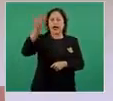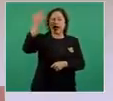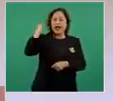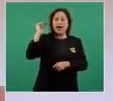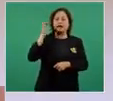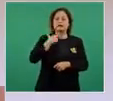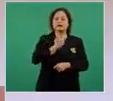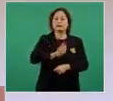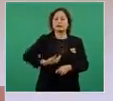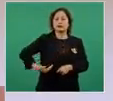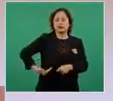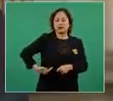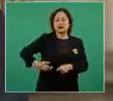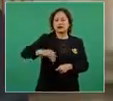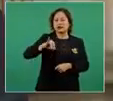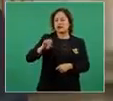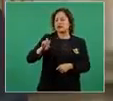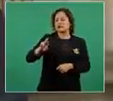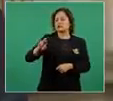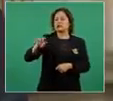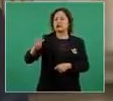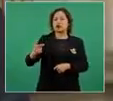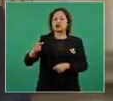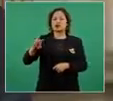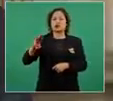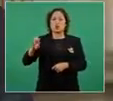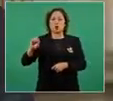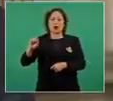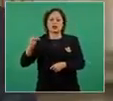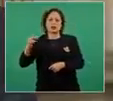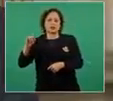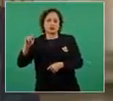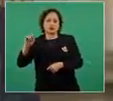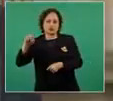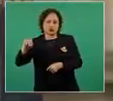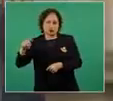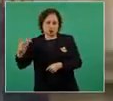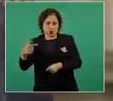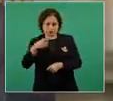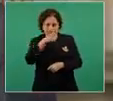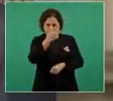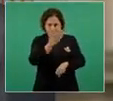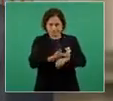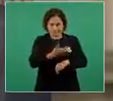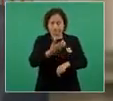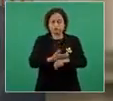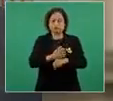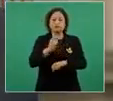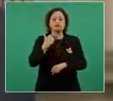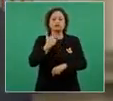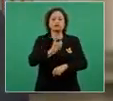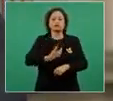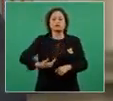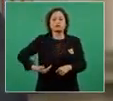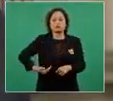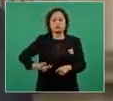las naciones no deben aprovecharse